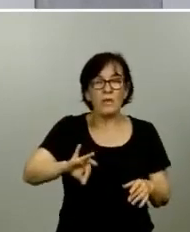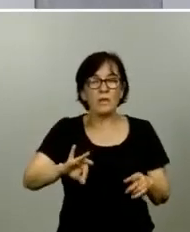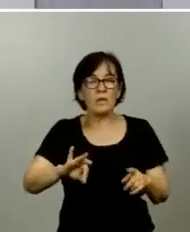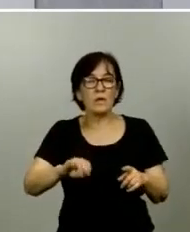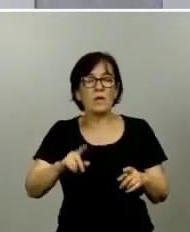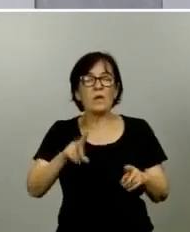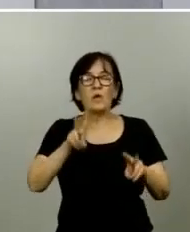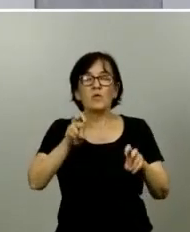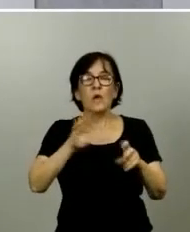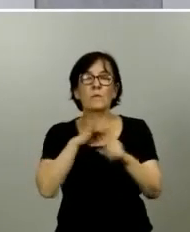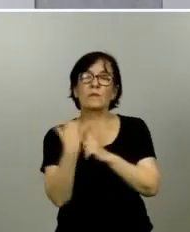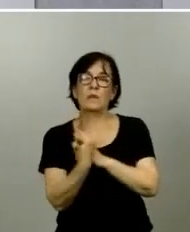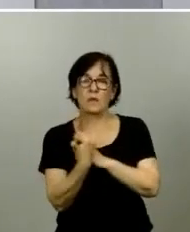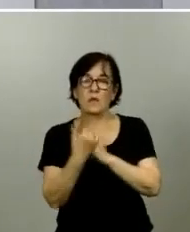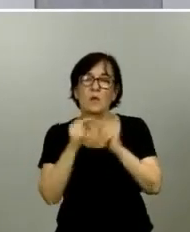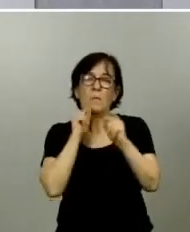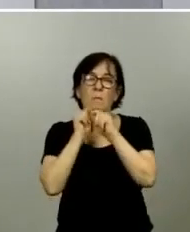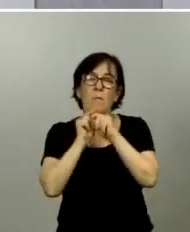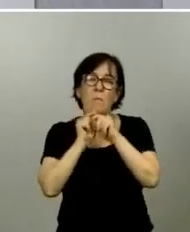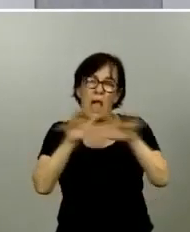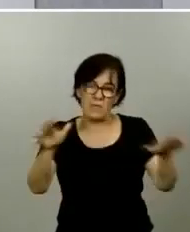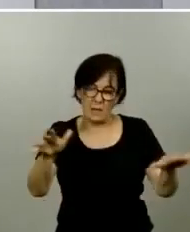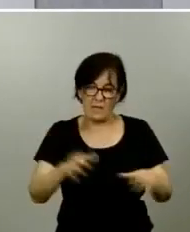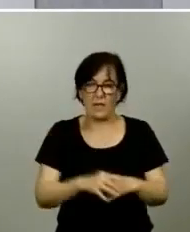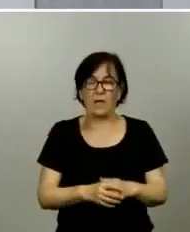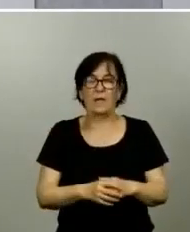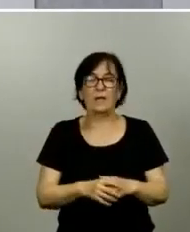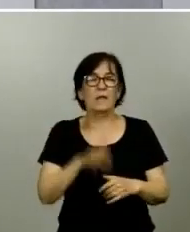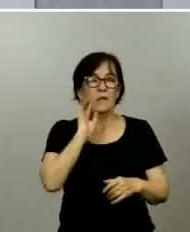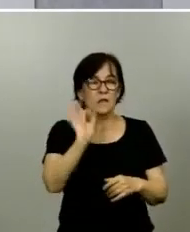situación pandémica lo cierto es que